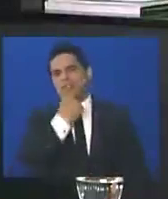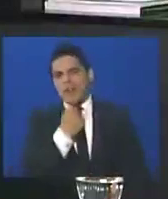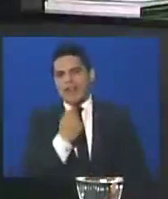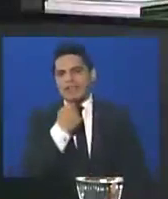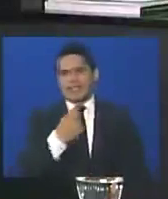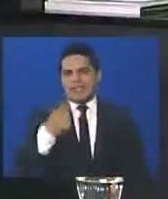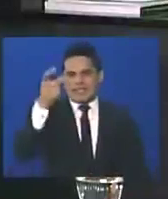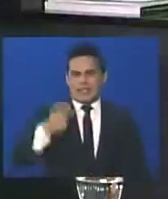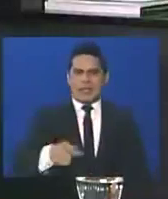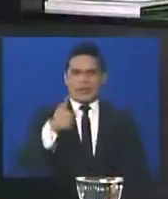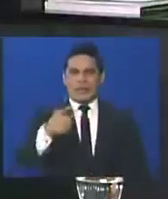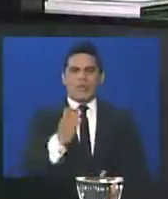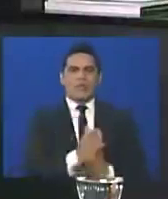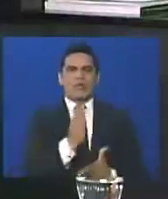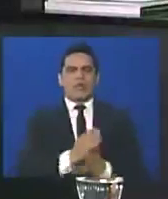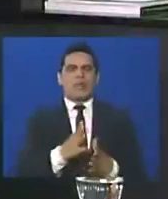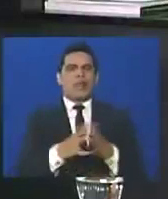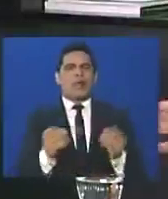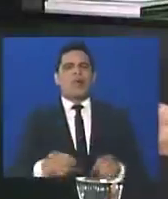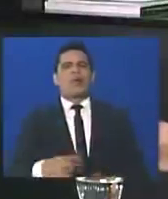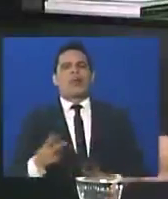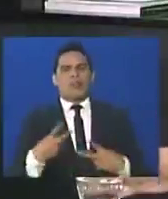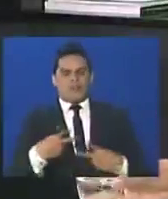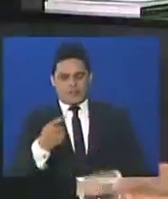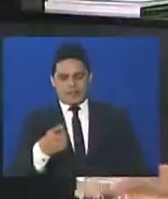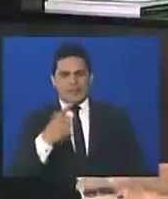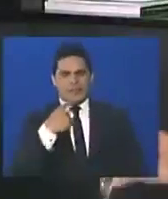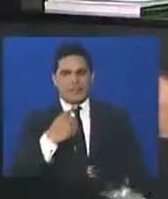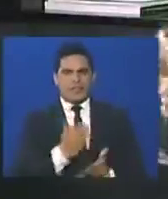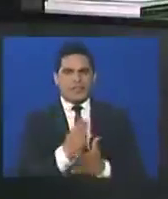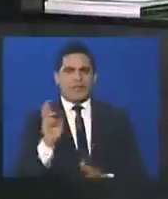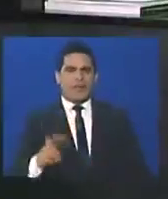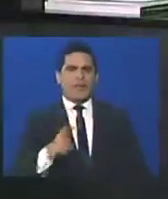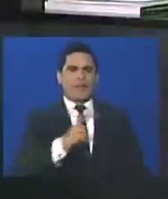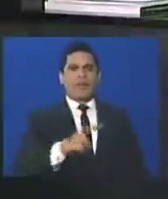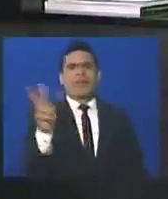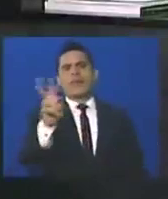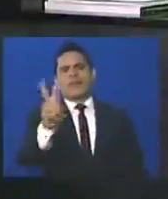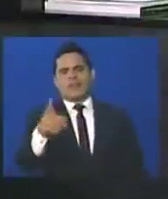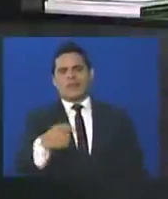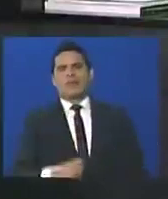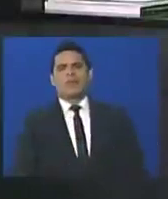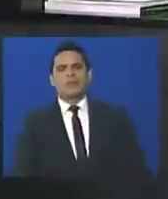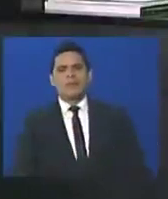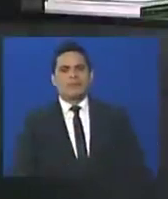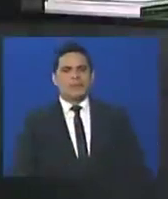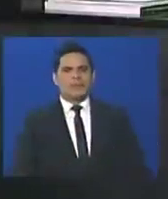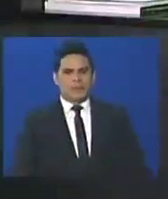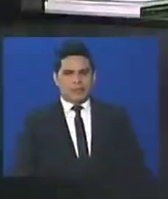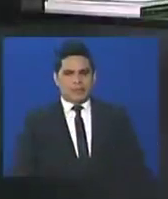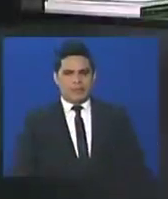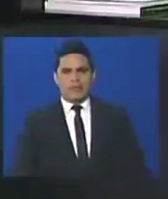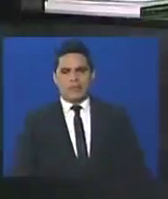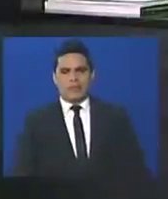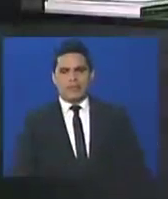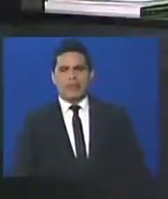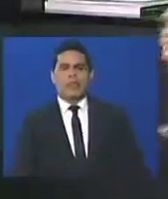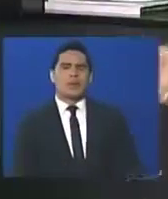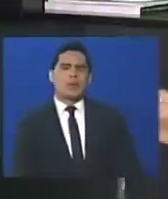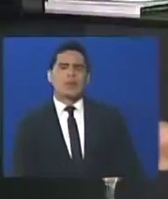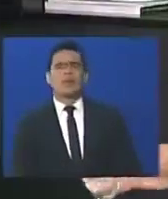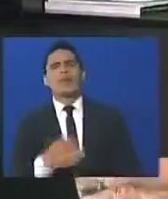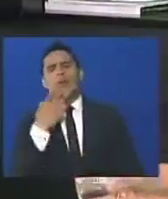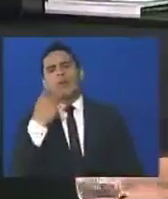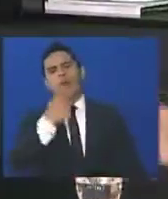ahora, bueno, que ahora no, siempre toda la vida, pero sigues caminando por toda Venezuela, el señor de Upata, la